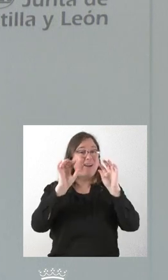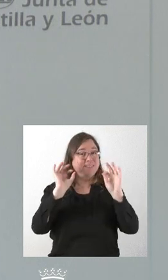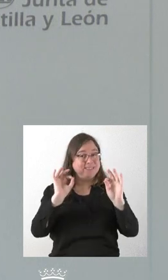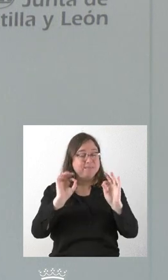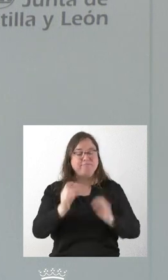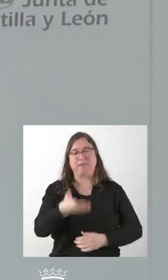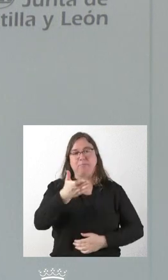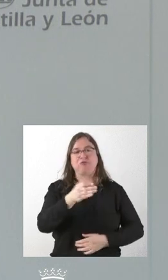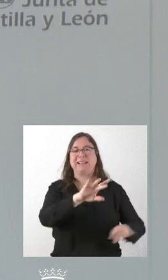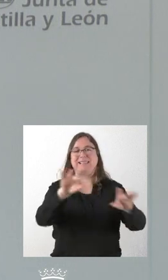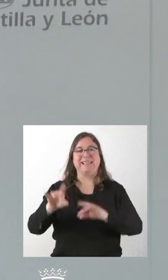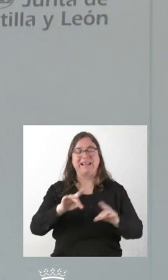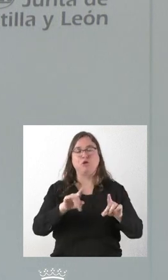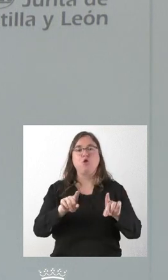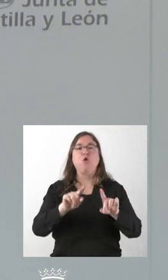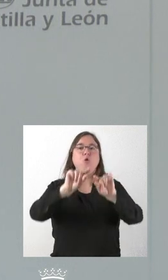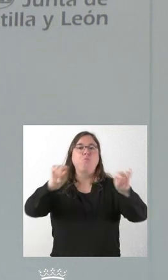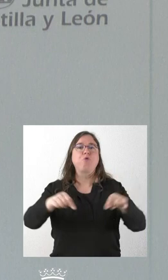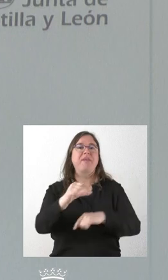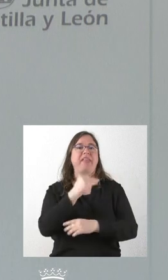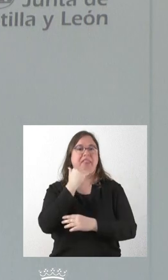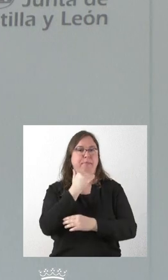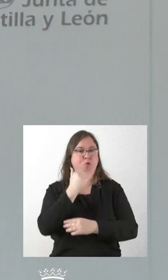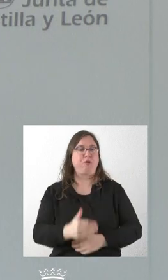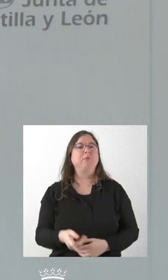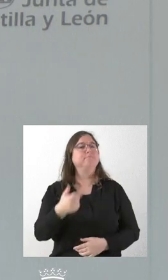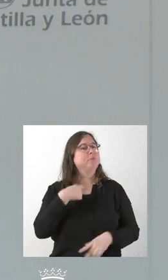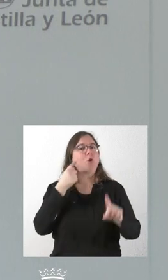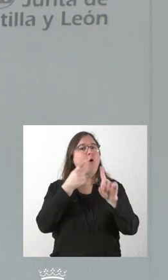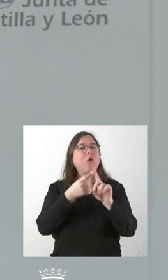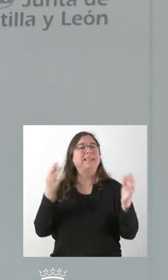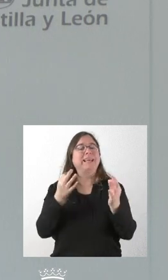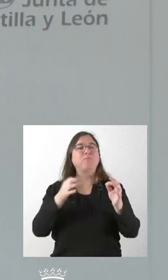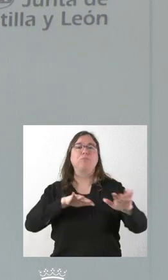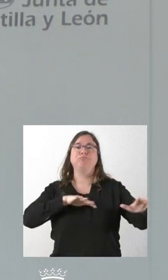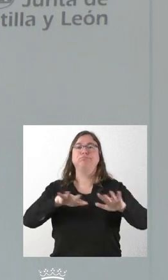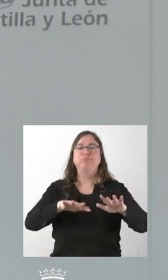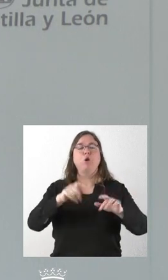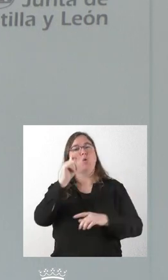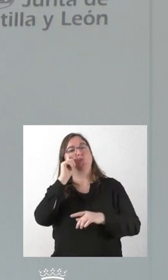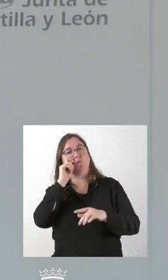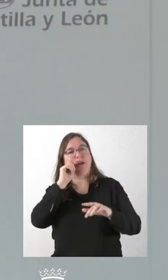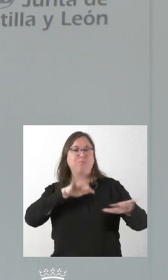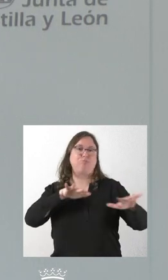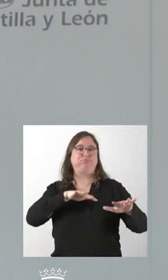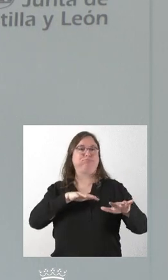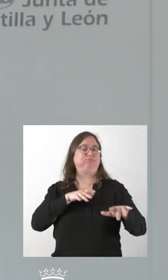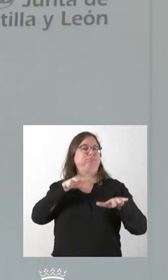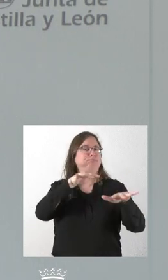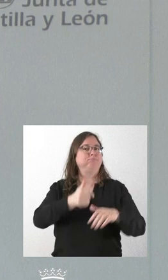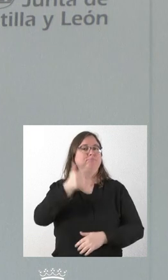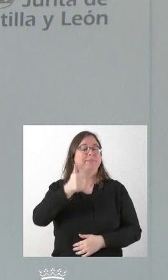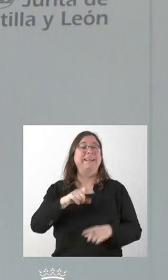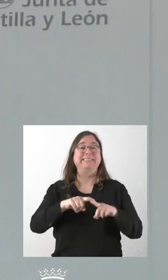importante territorio en la provincia de Zamora. Y el fin último, en definitiva, es fomentar la actividad y el turismo. Este tipo de